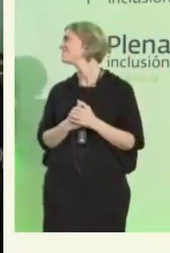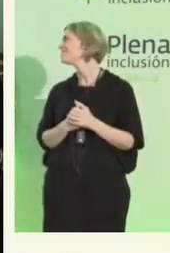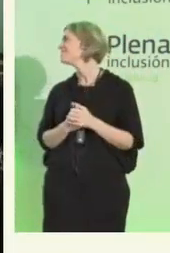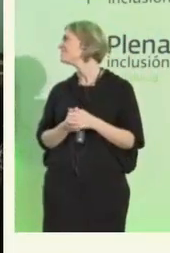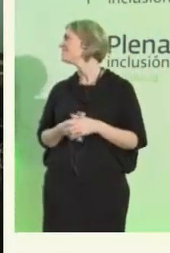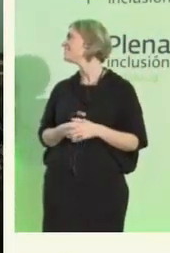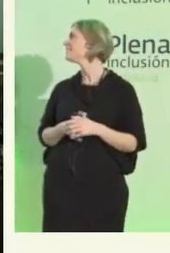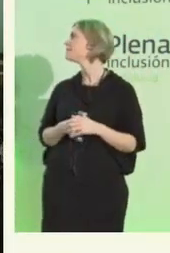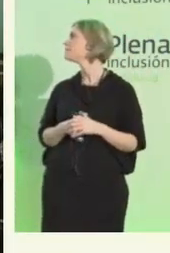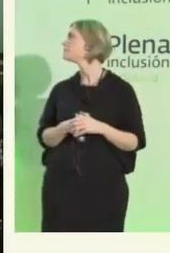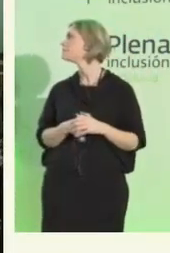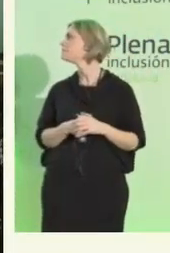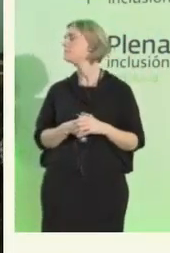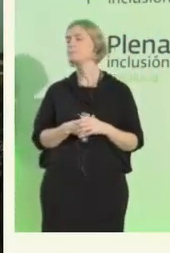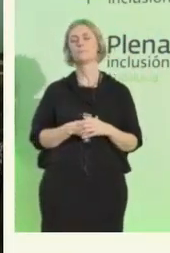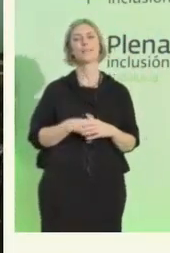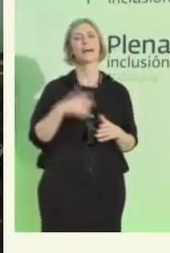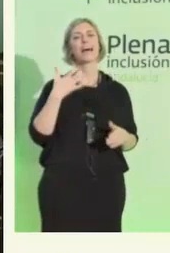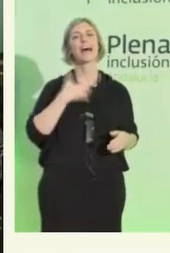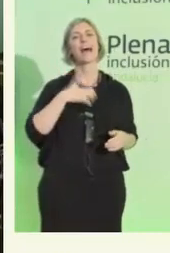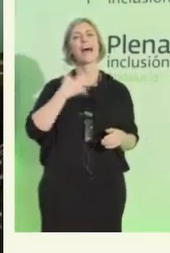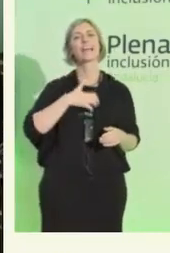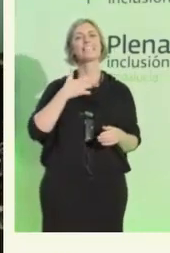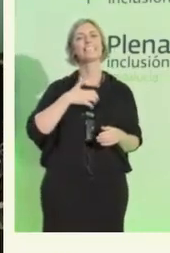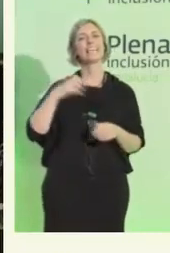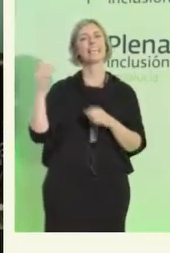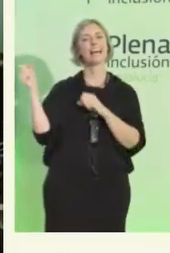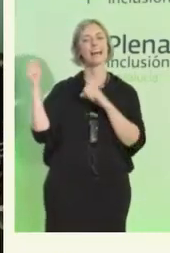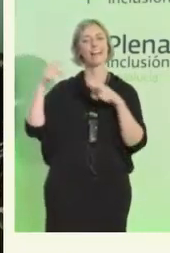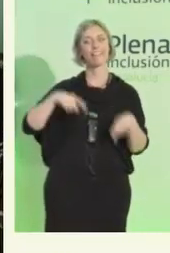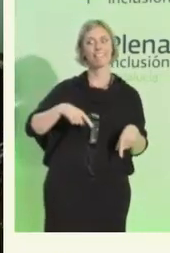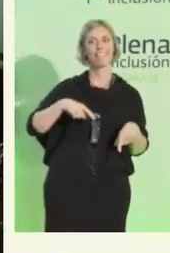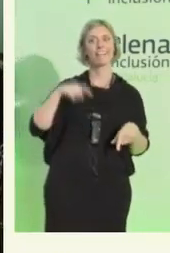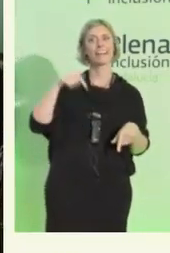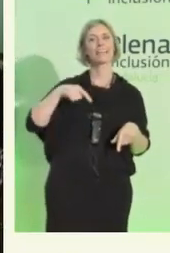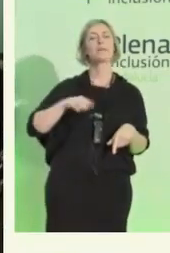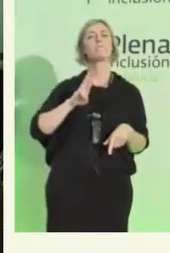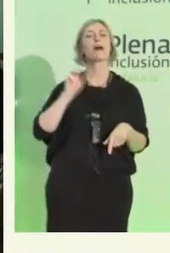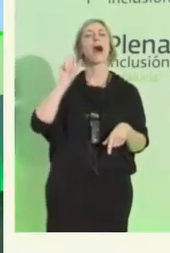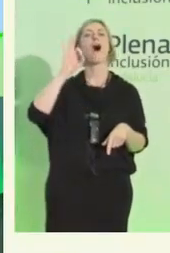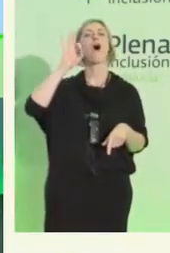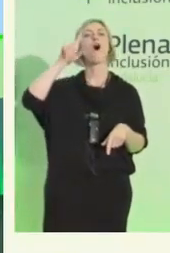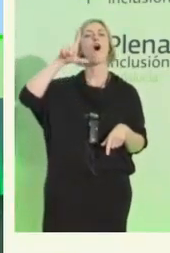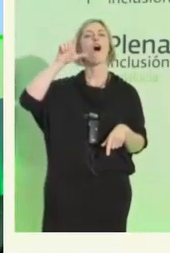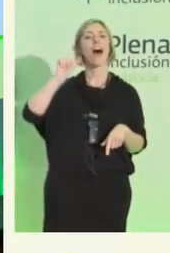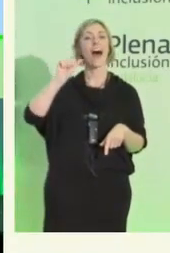Desde Argentina, Paola y Dominique.